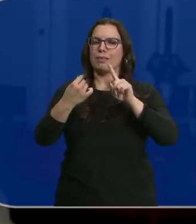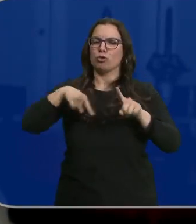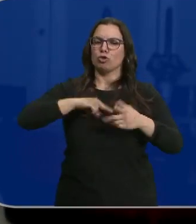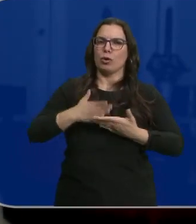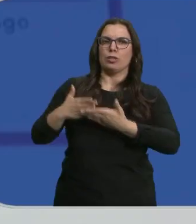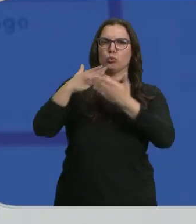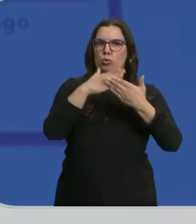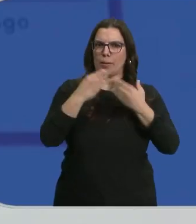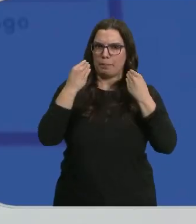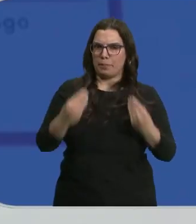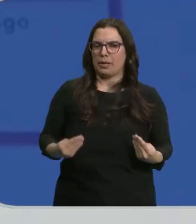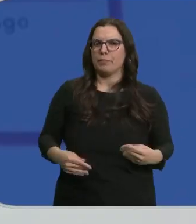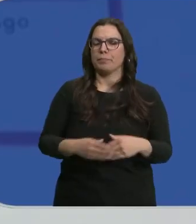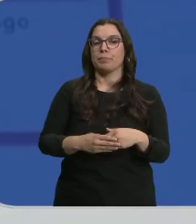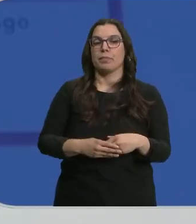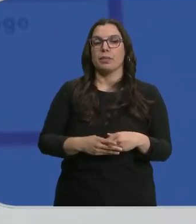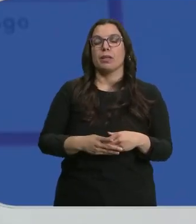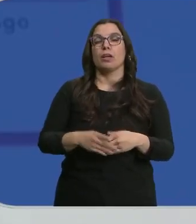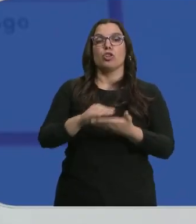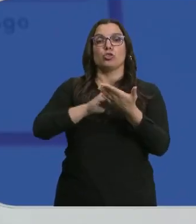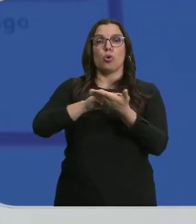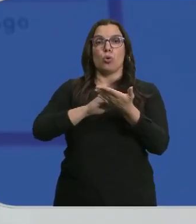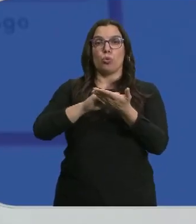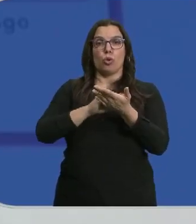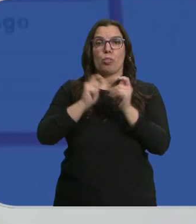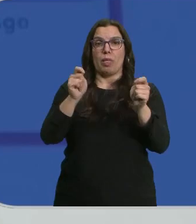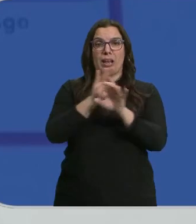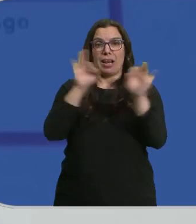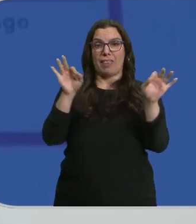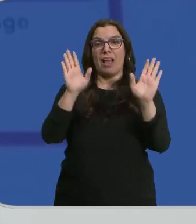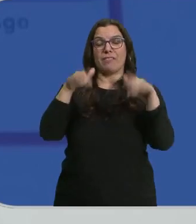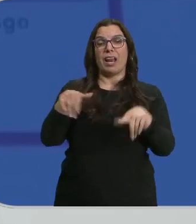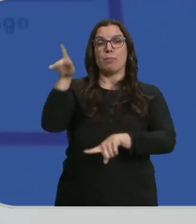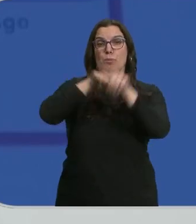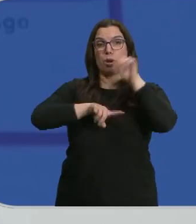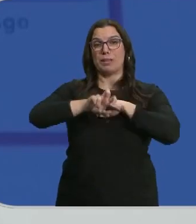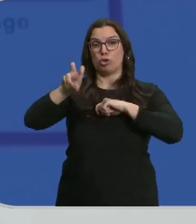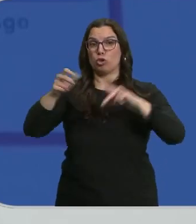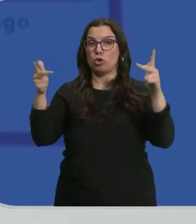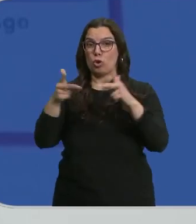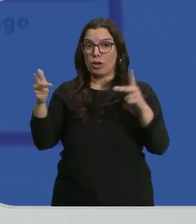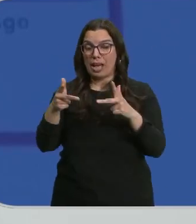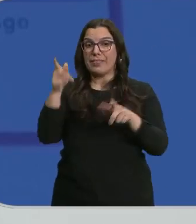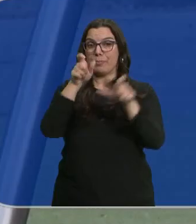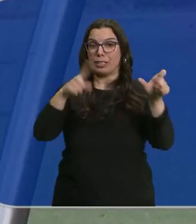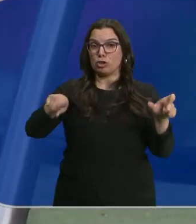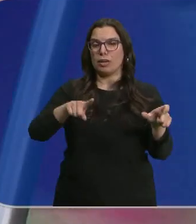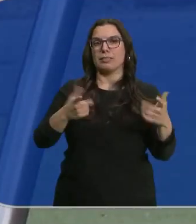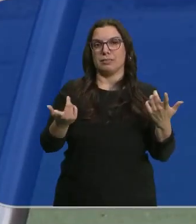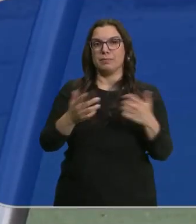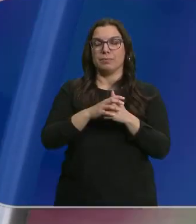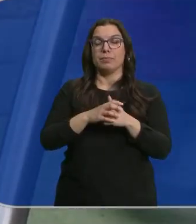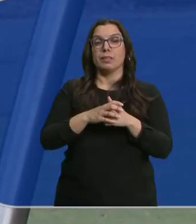estudiarlo en profundidad. No solamente no resolverían el problema, sino que dejarían otros problemas muy graves y muy importantes en esas personas a las que quieren.